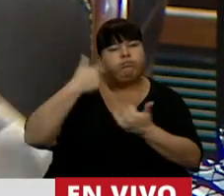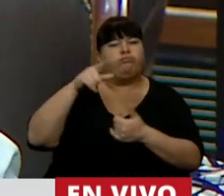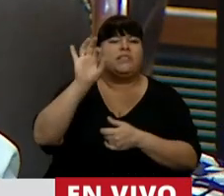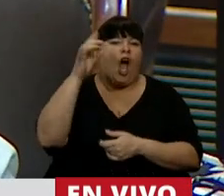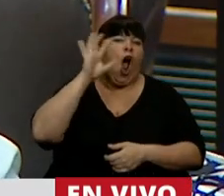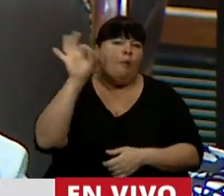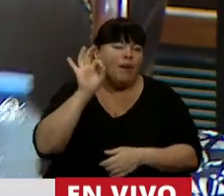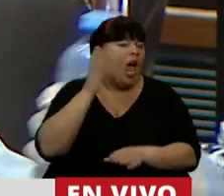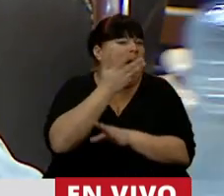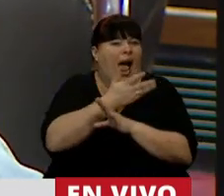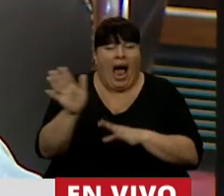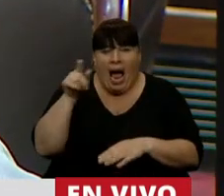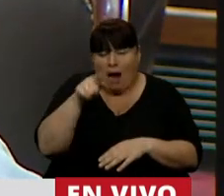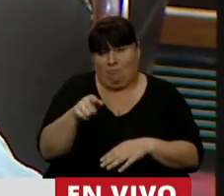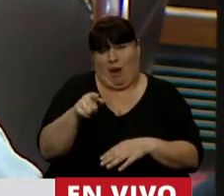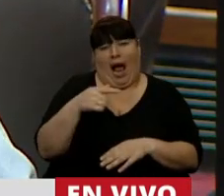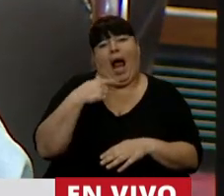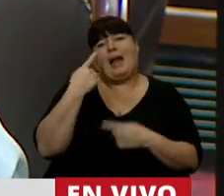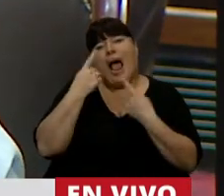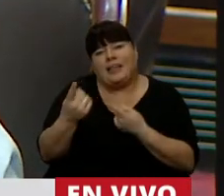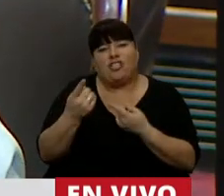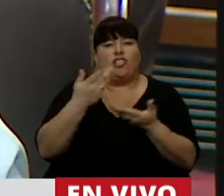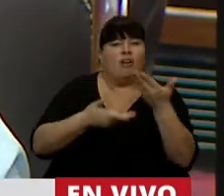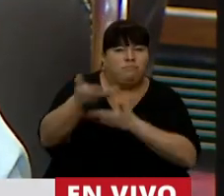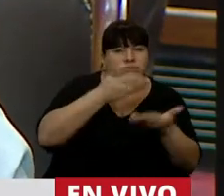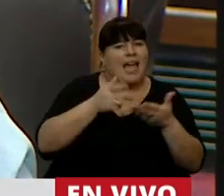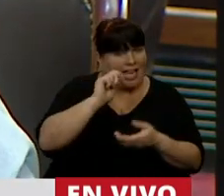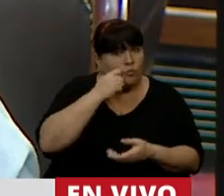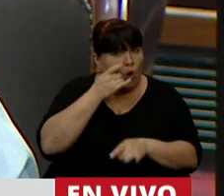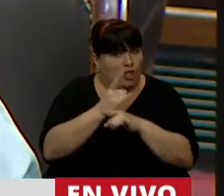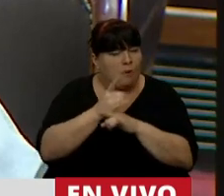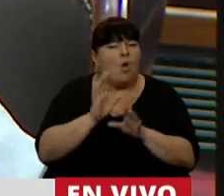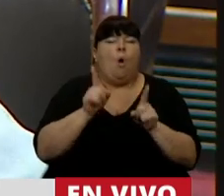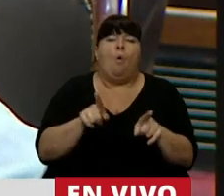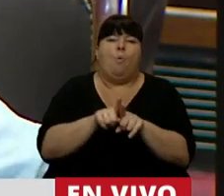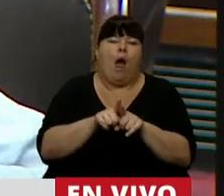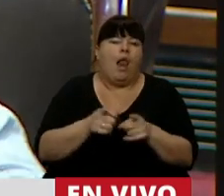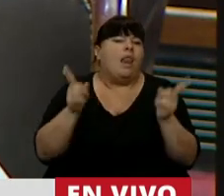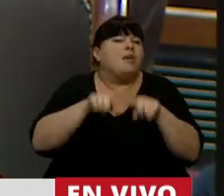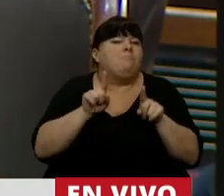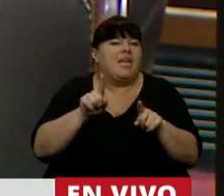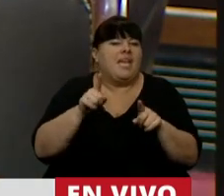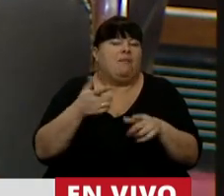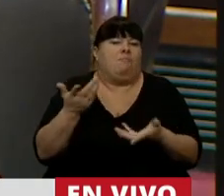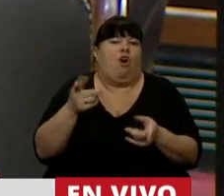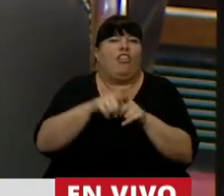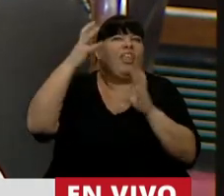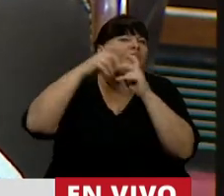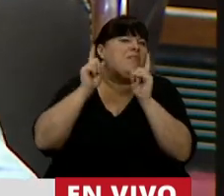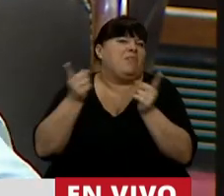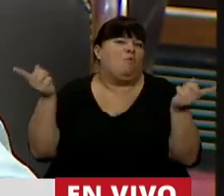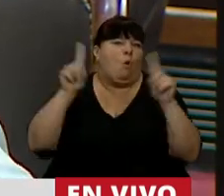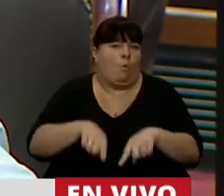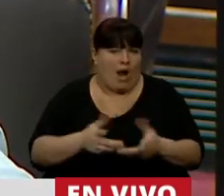saberes y opiniones, pero más allá de que escuchar al otro siempre enriquece, fue como una reedición virtual de aquel debate.